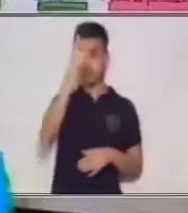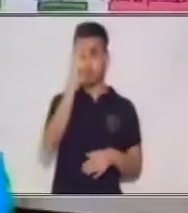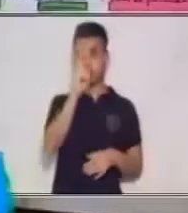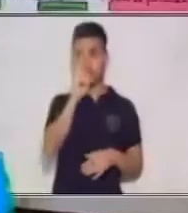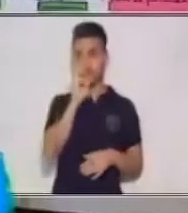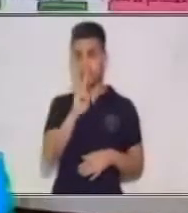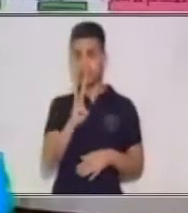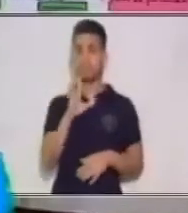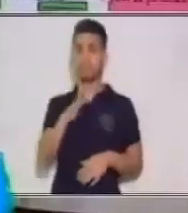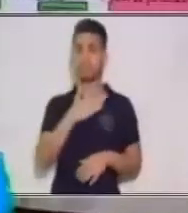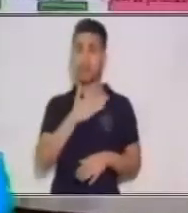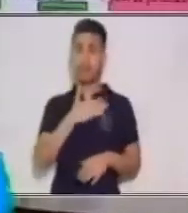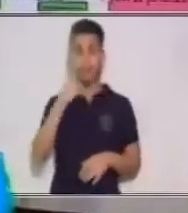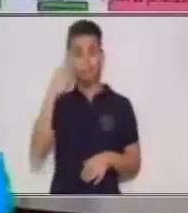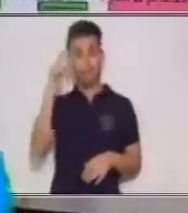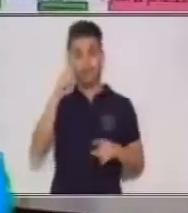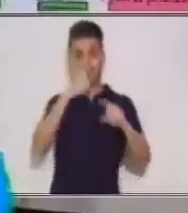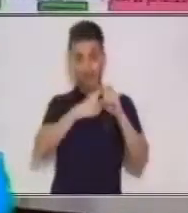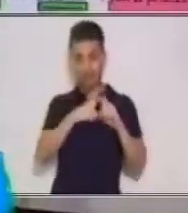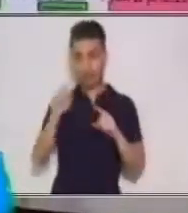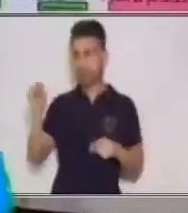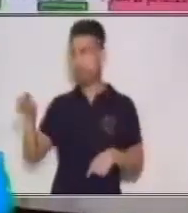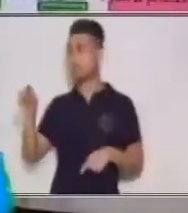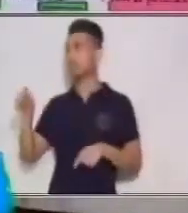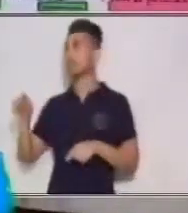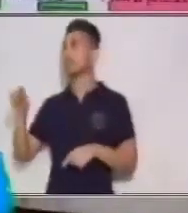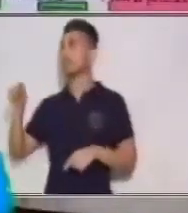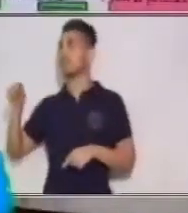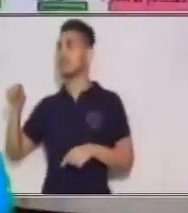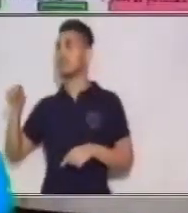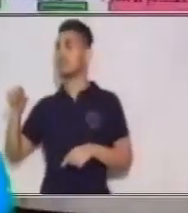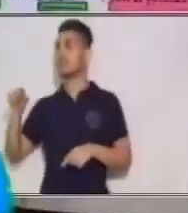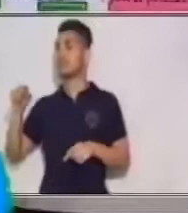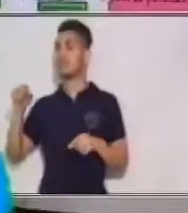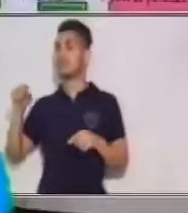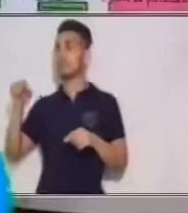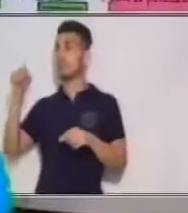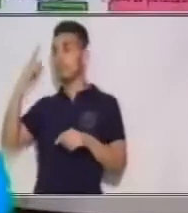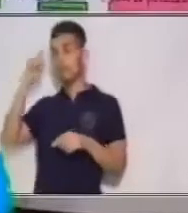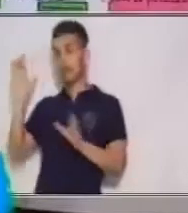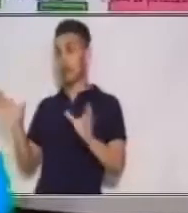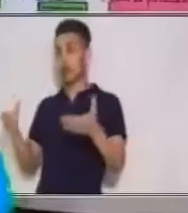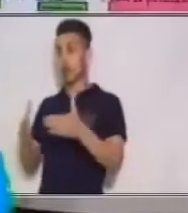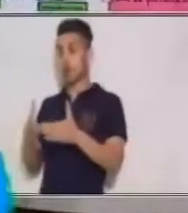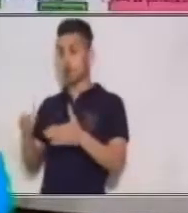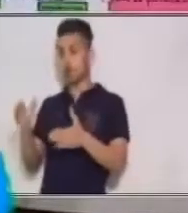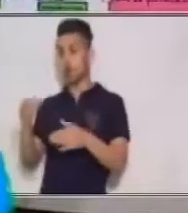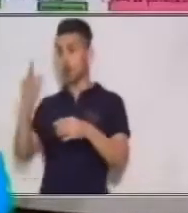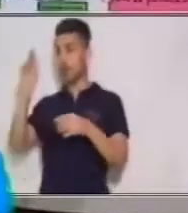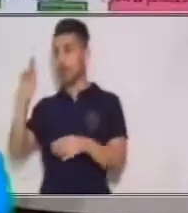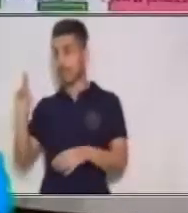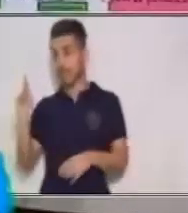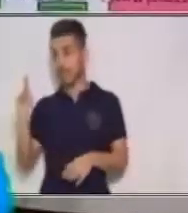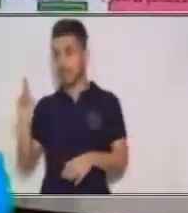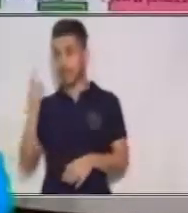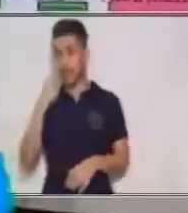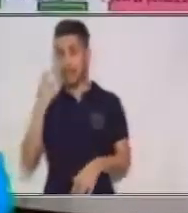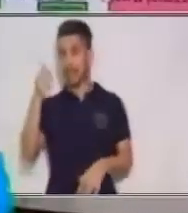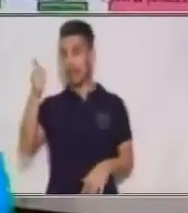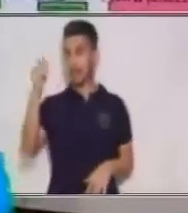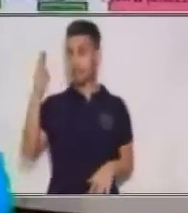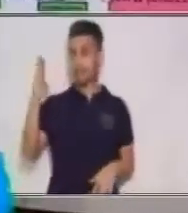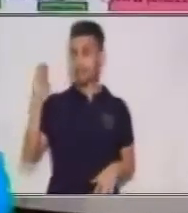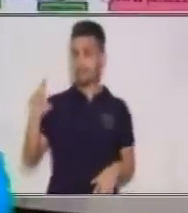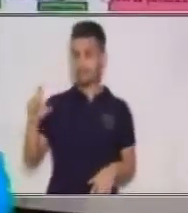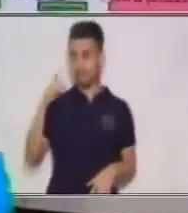llamar X, y nuestros elementos del contradominio, que son los que